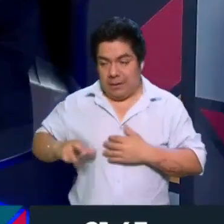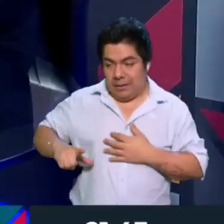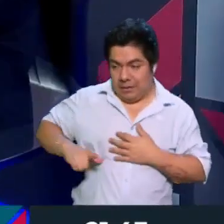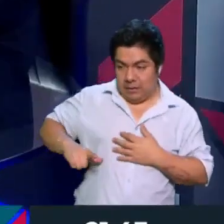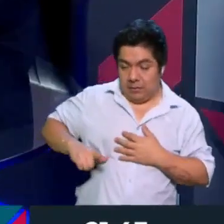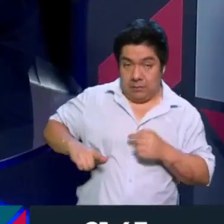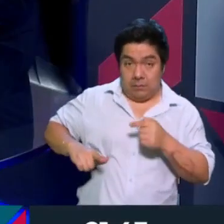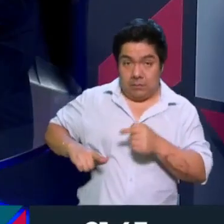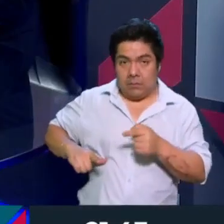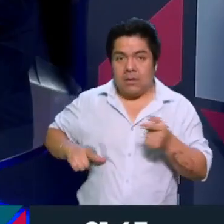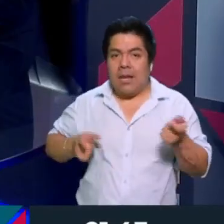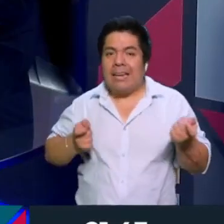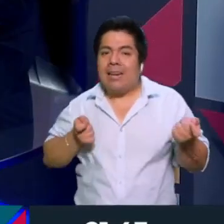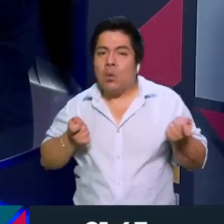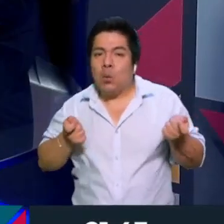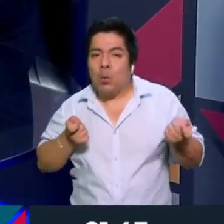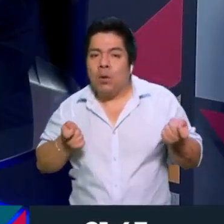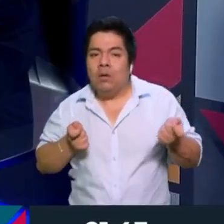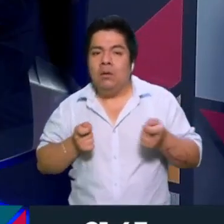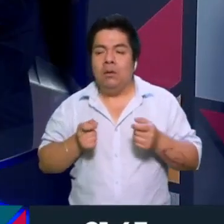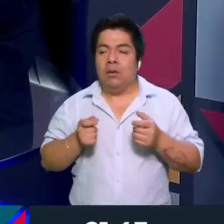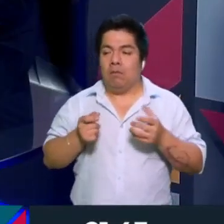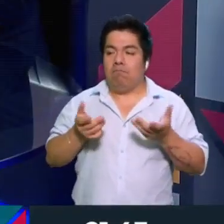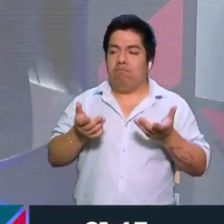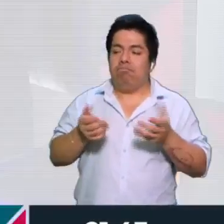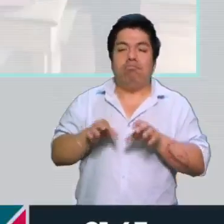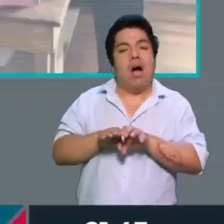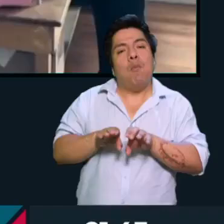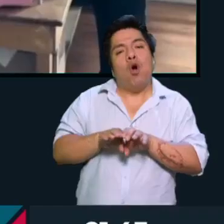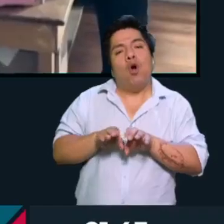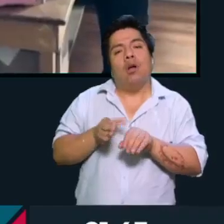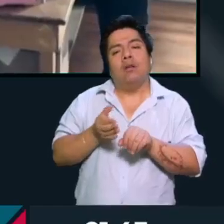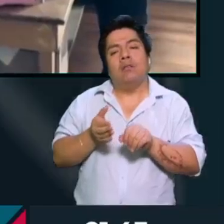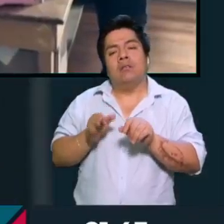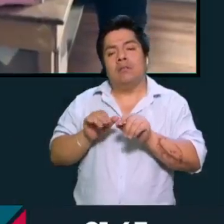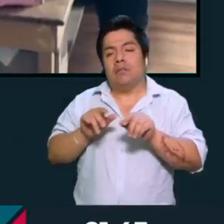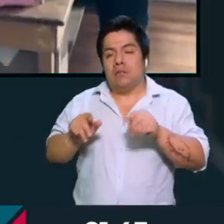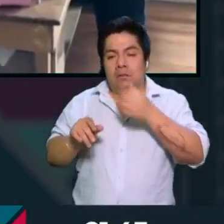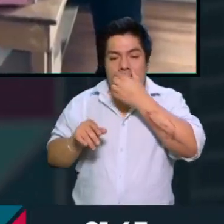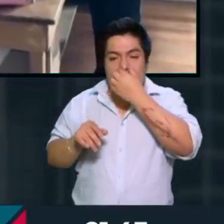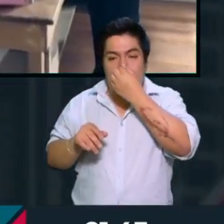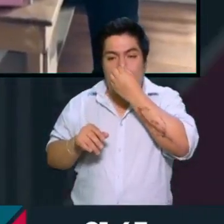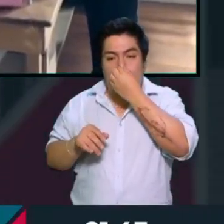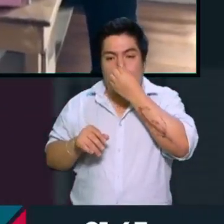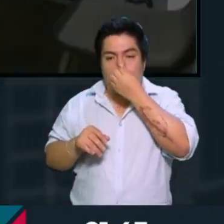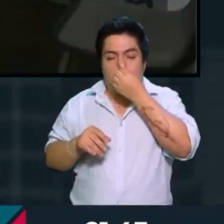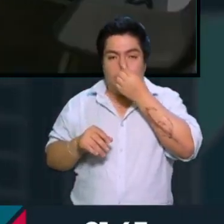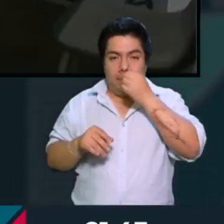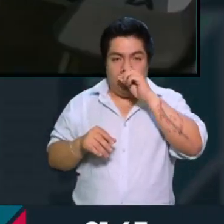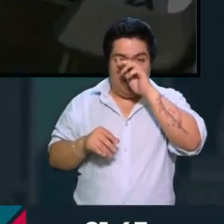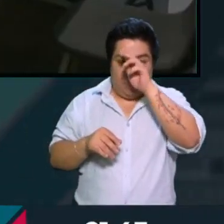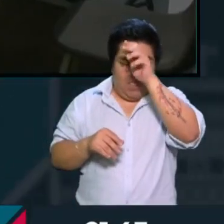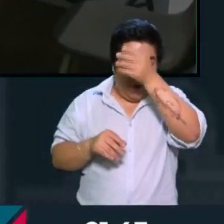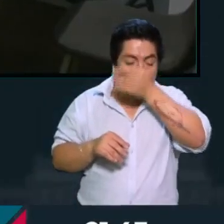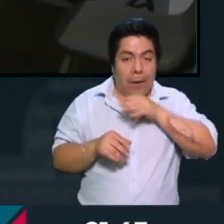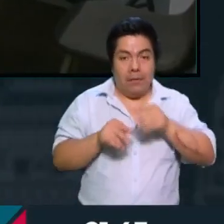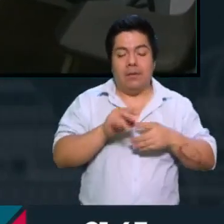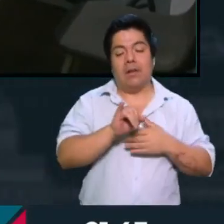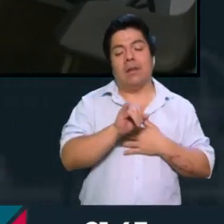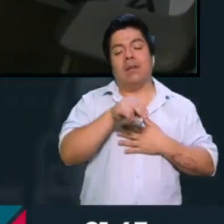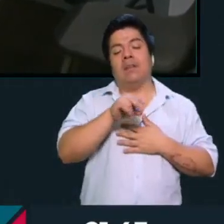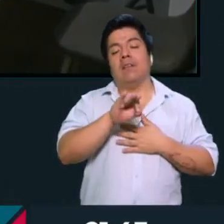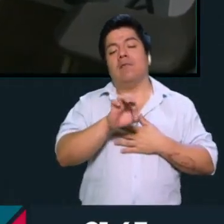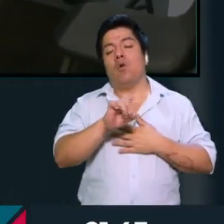para que tenga un sistema, una plataforma para darle seguimiento a los contenidos de los influencers,